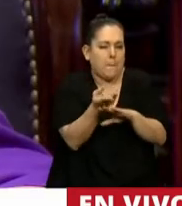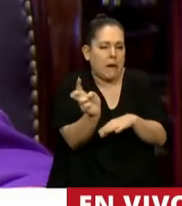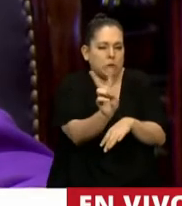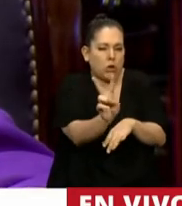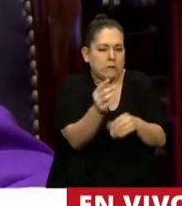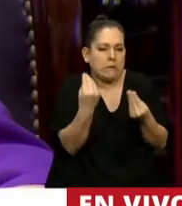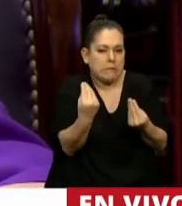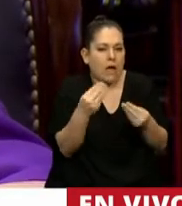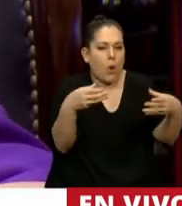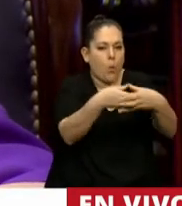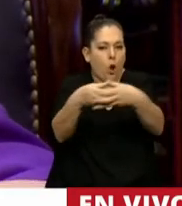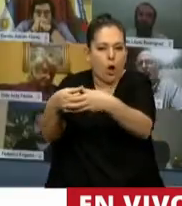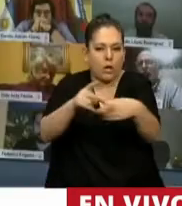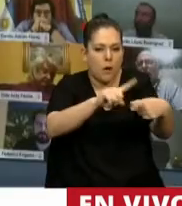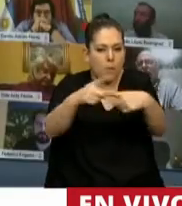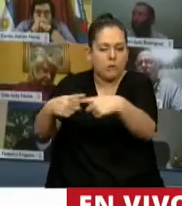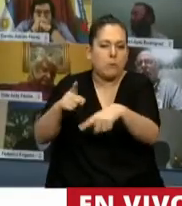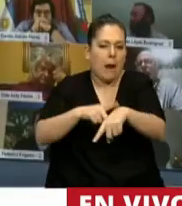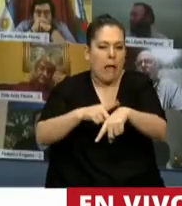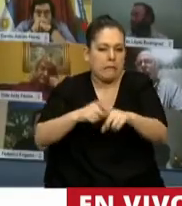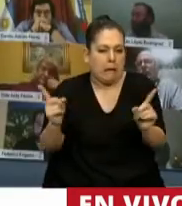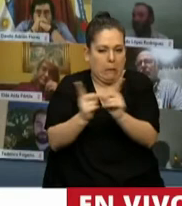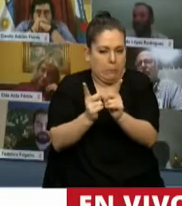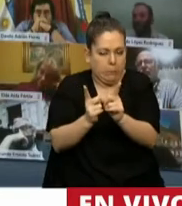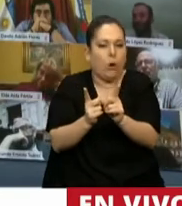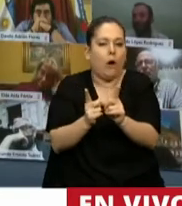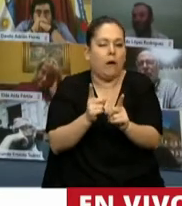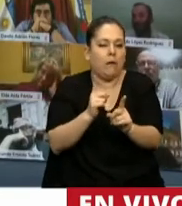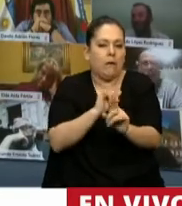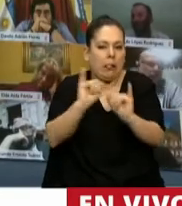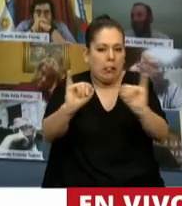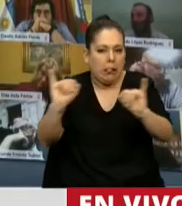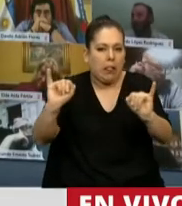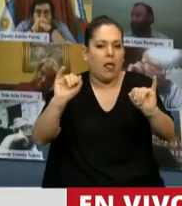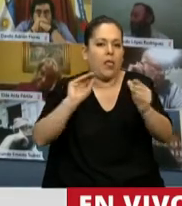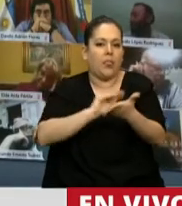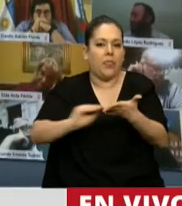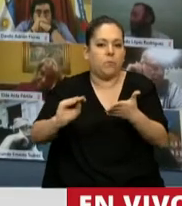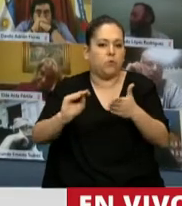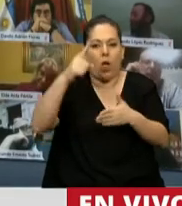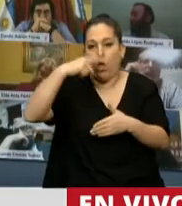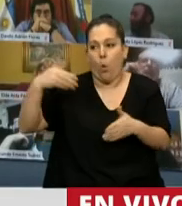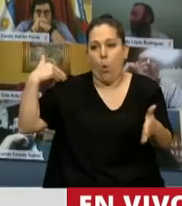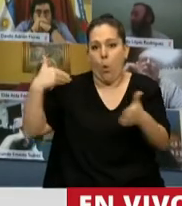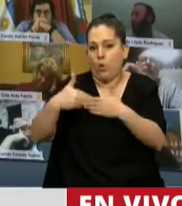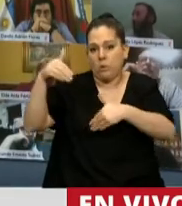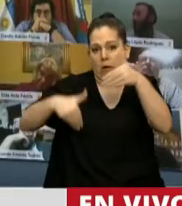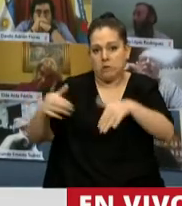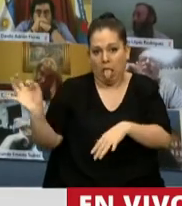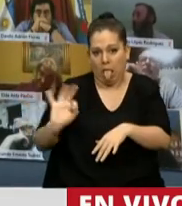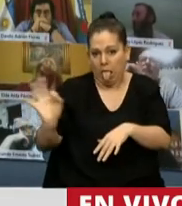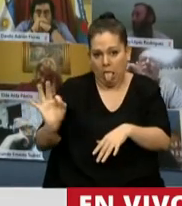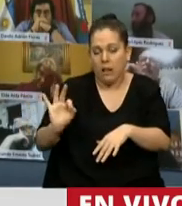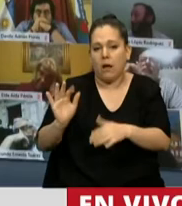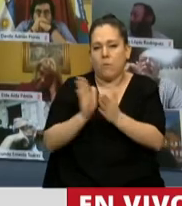a los distintos bloques que para ahorrar tiempo empecemos a llamar a los que ya no votaron las últimas 3 o 4 votaciones y les